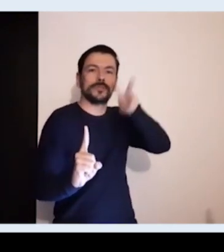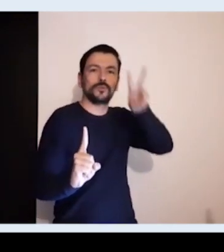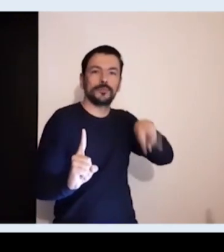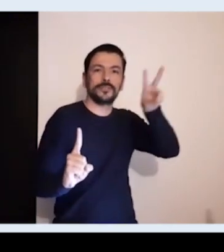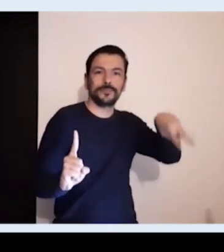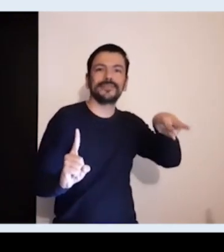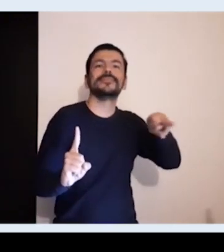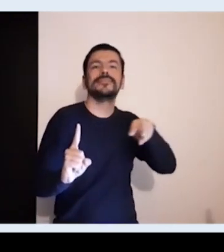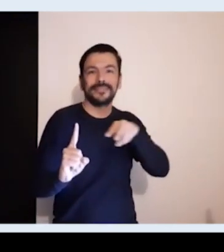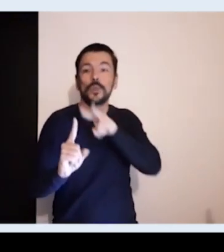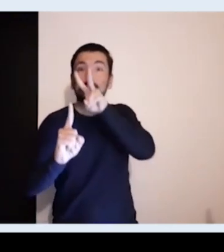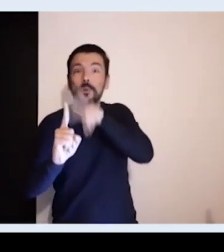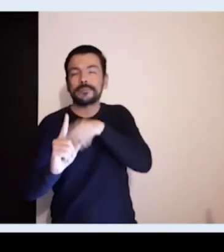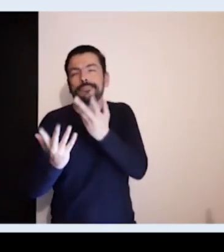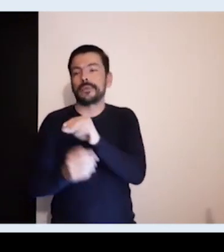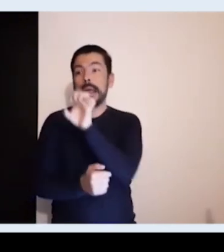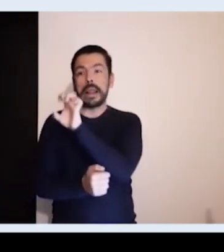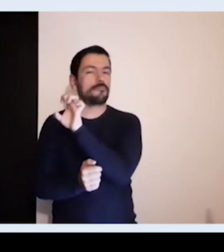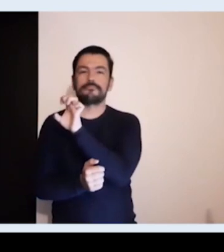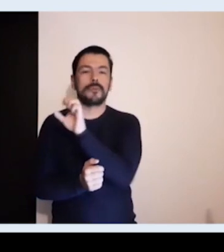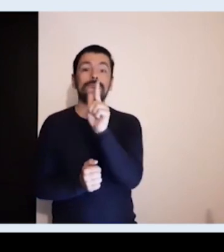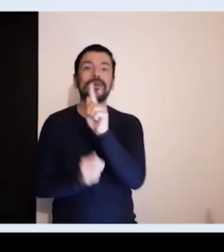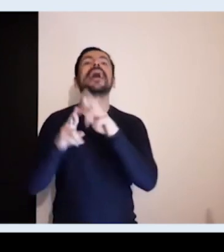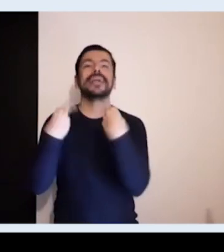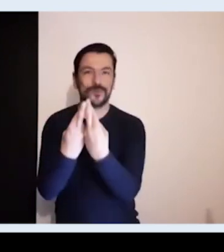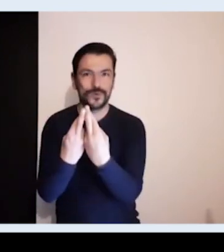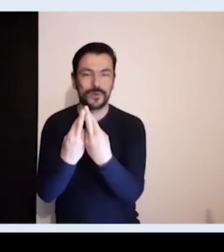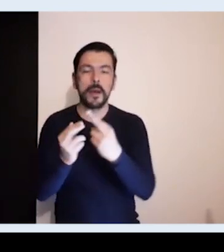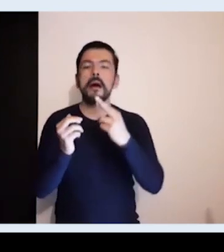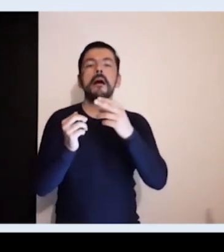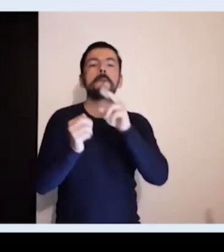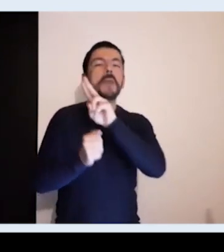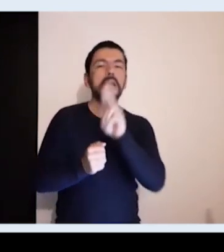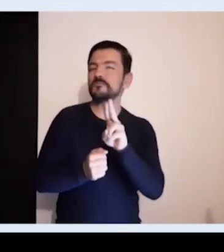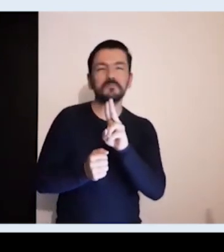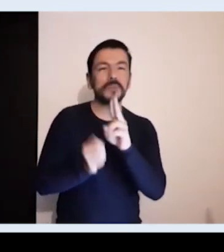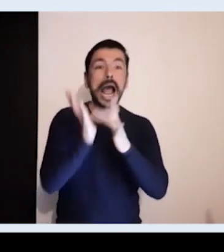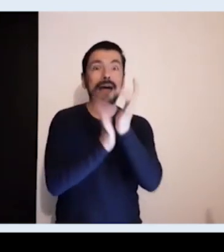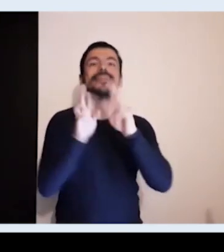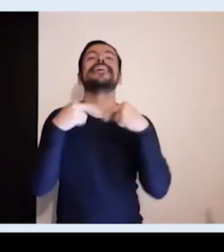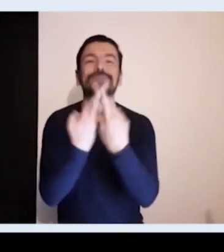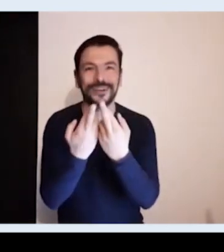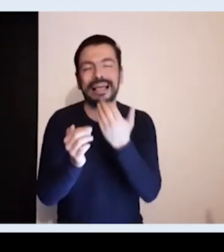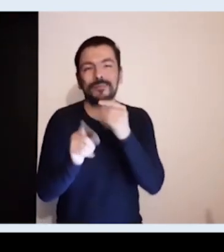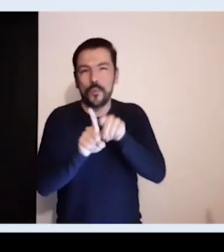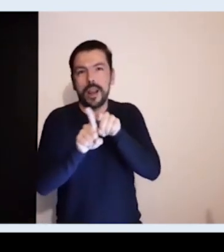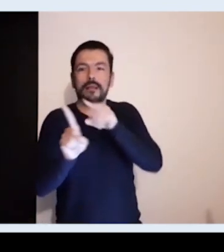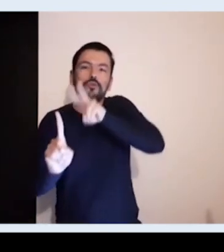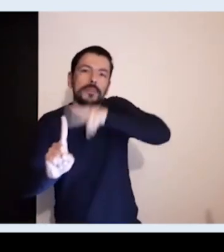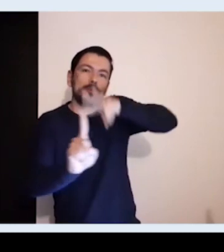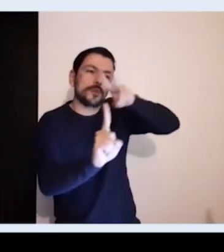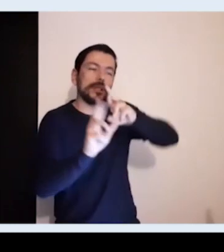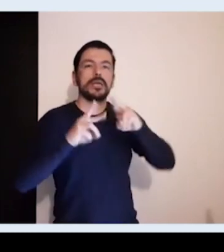cada dos meses y en esas mesas de trabajo y diferentes comités se trabajan temáticas que nos permiten orientar al gobierno